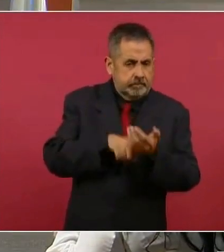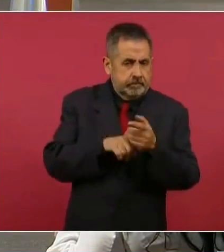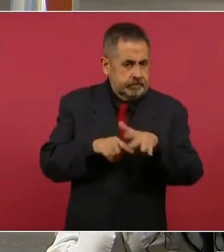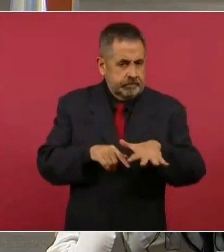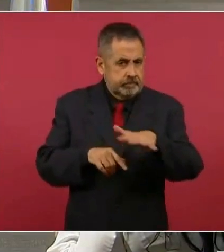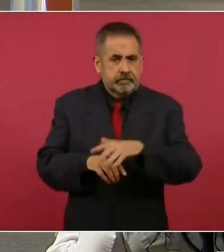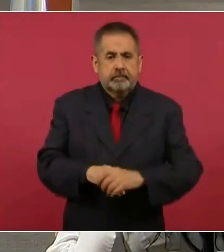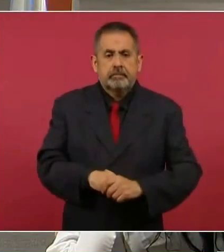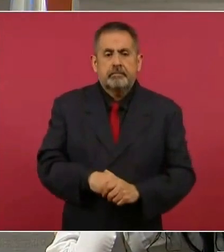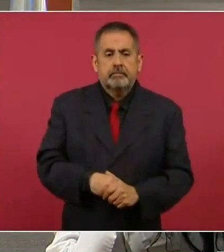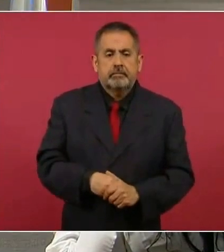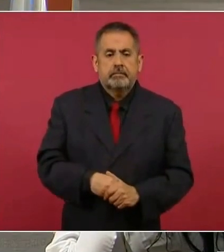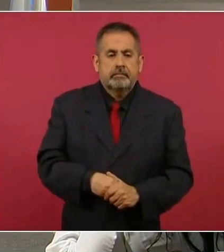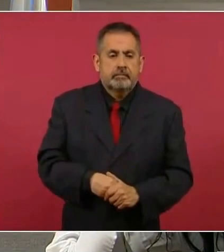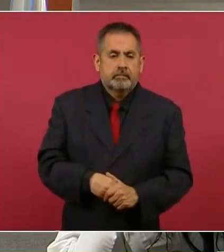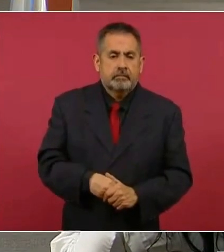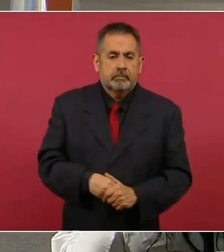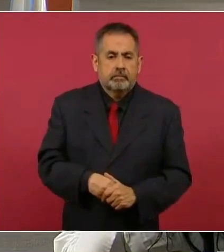Temoris está la vez.